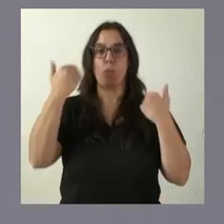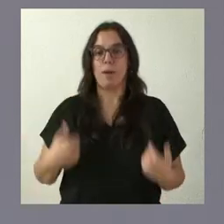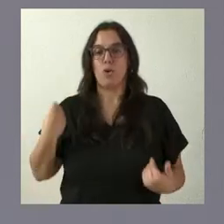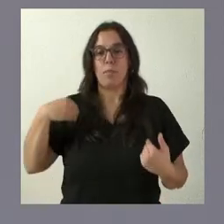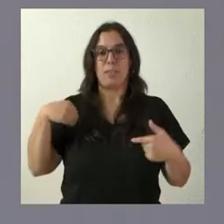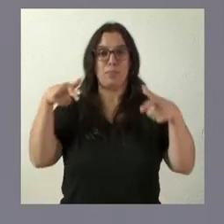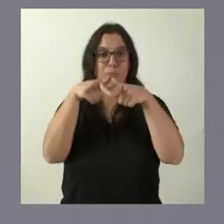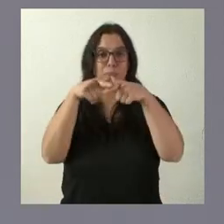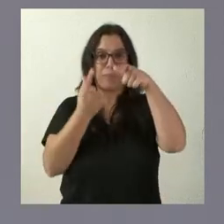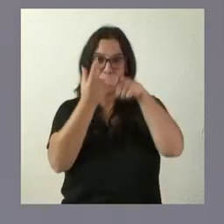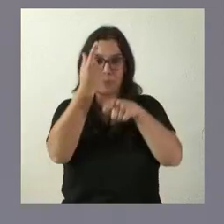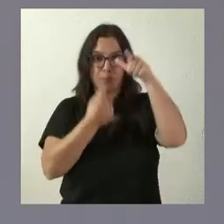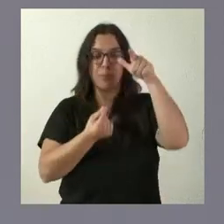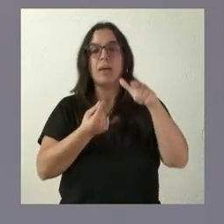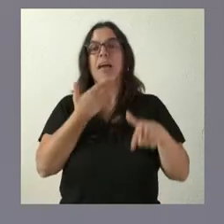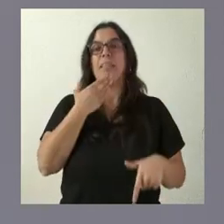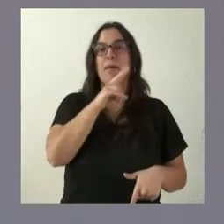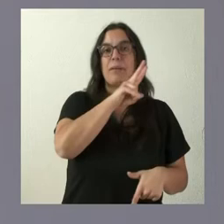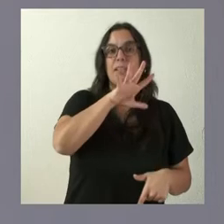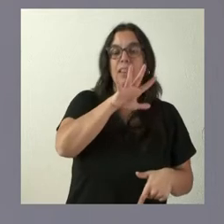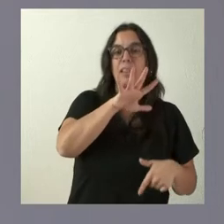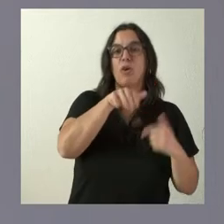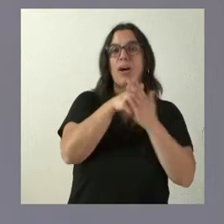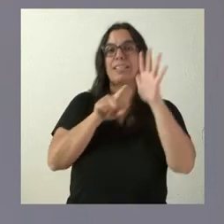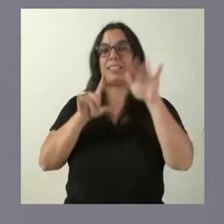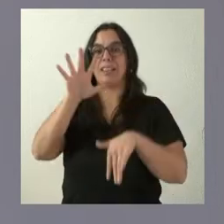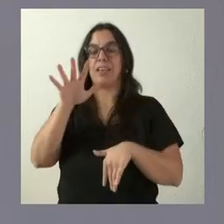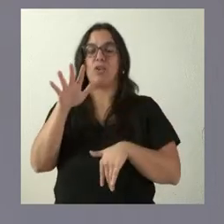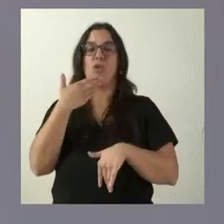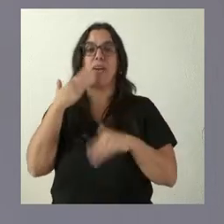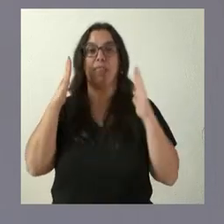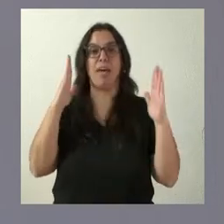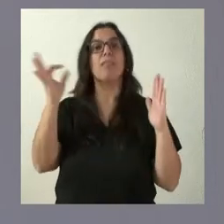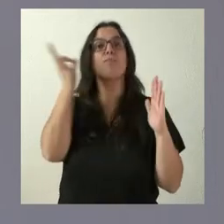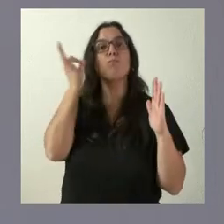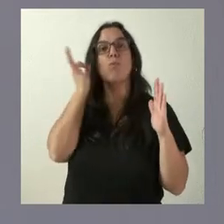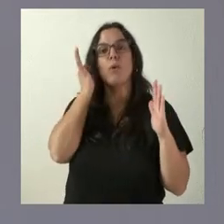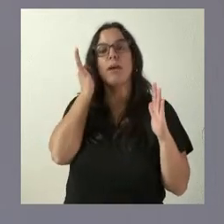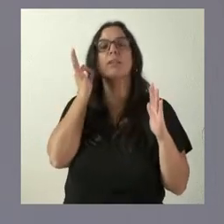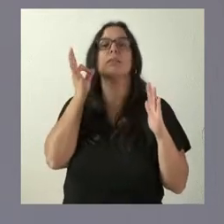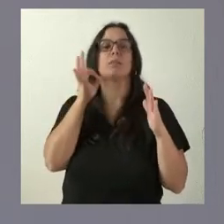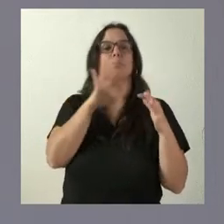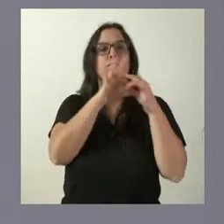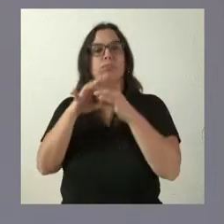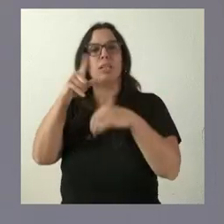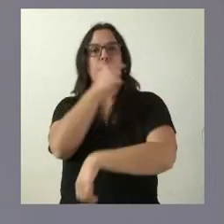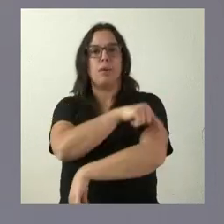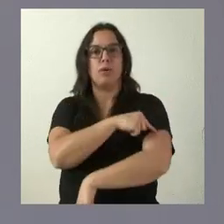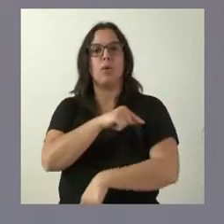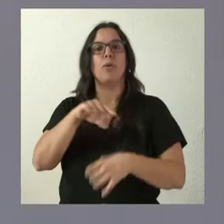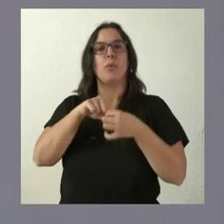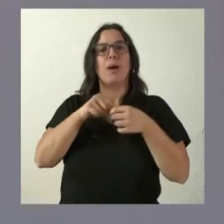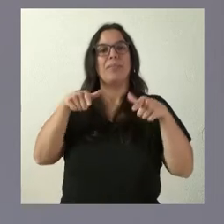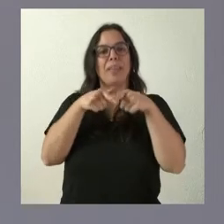hasta ahora entre mujeres de entre 25 y 65 años junto a la vacunación y al diagnóstico citológico y